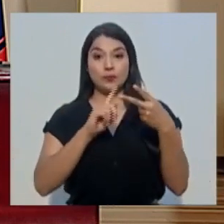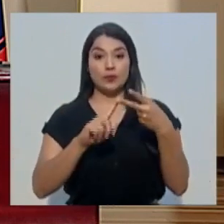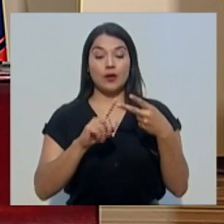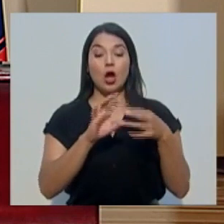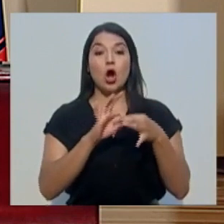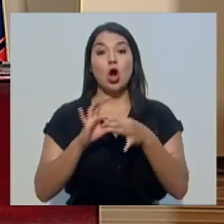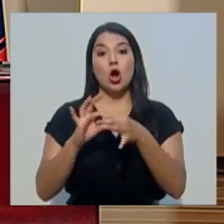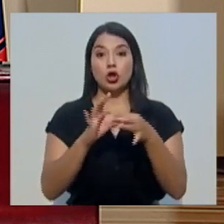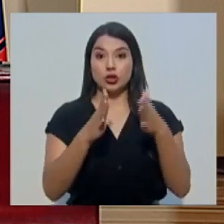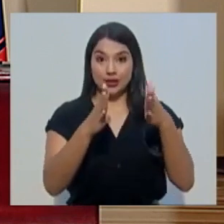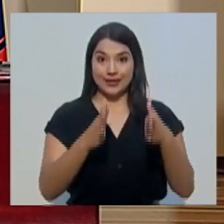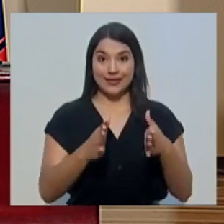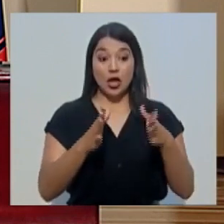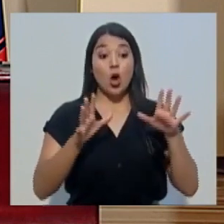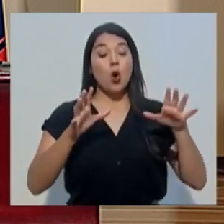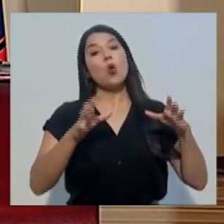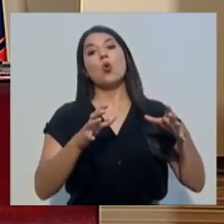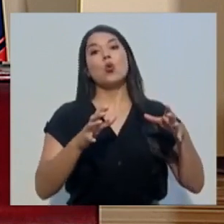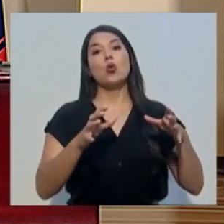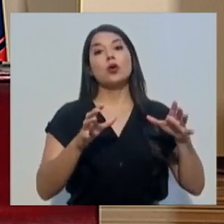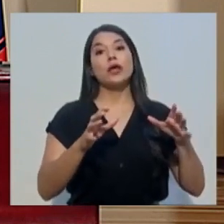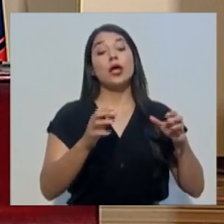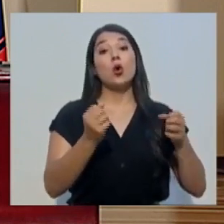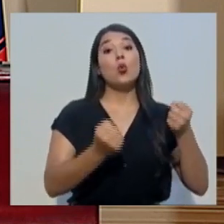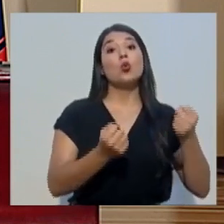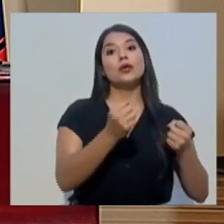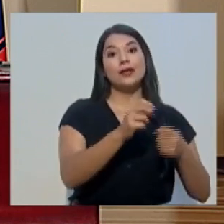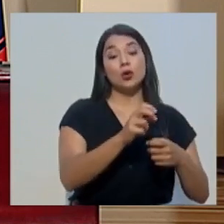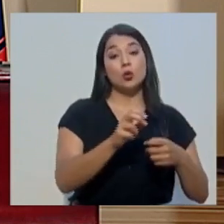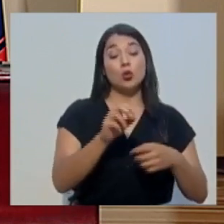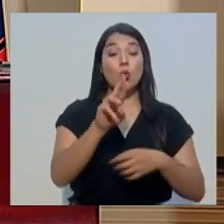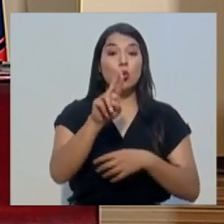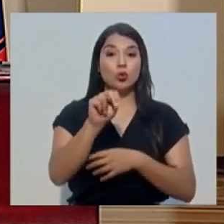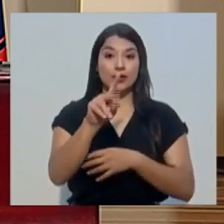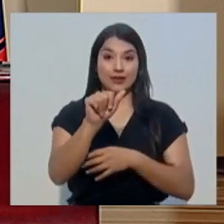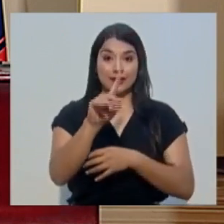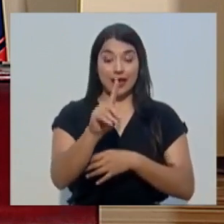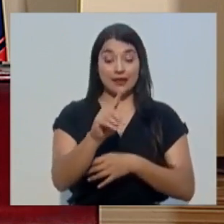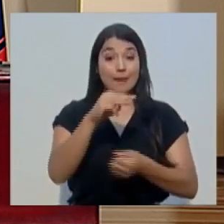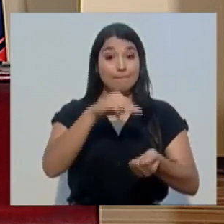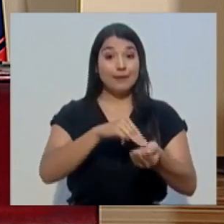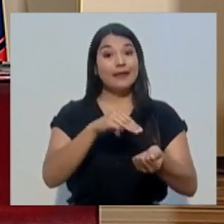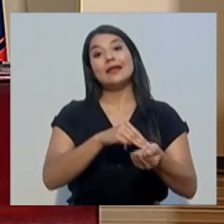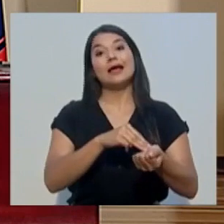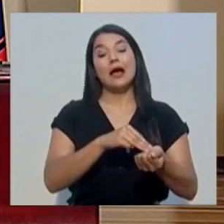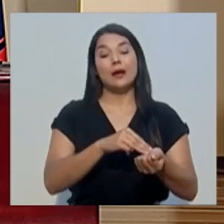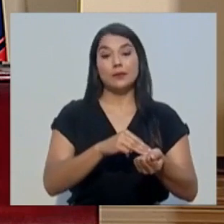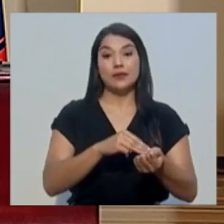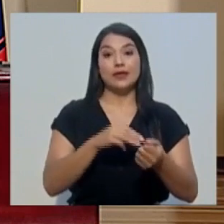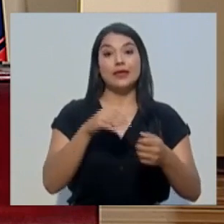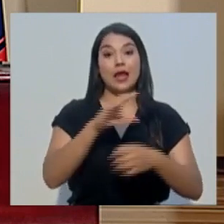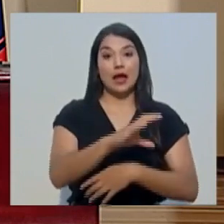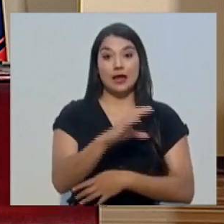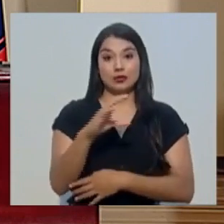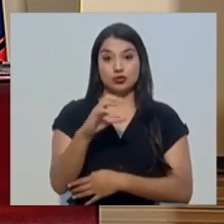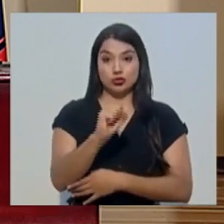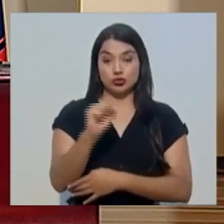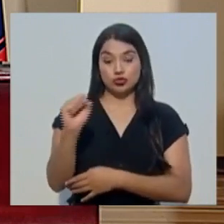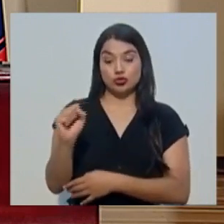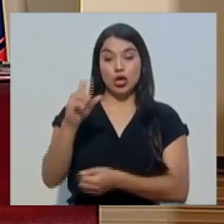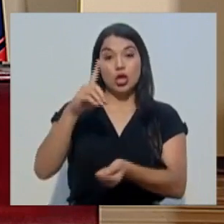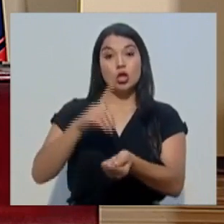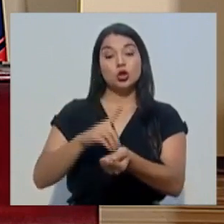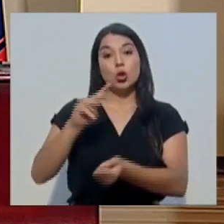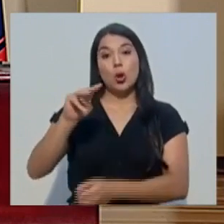y el coordinador de la unidad médica móvil de la Caja Costarricense de Seguro Social, el doctor Mario Vilches. A continuación,